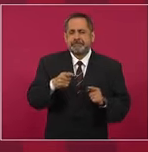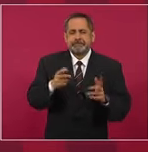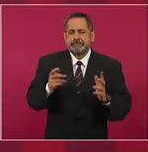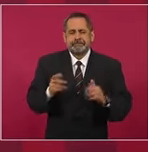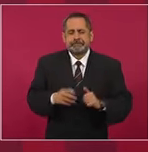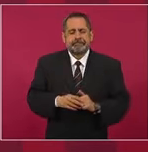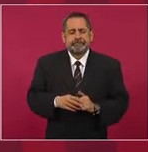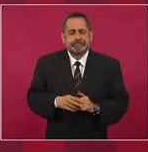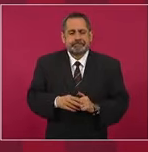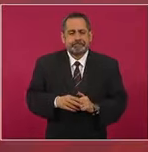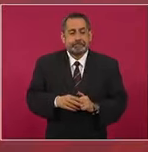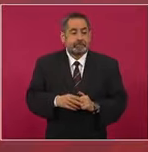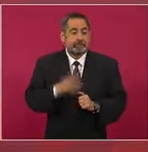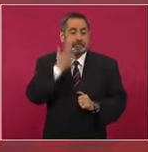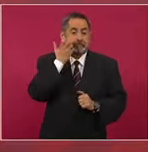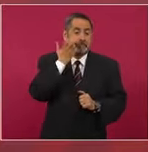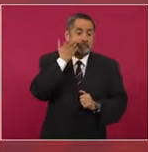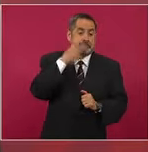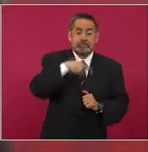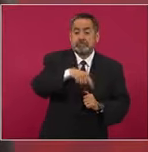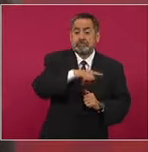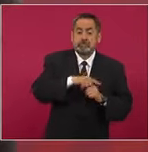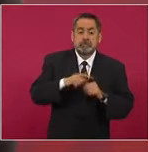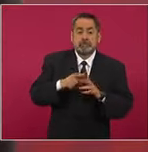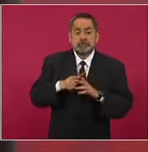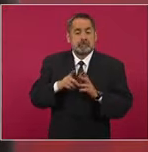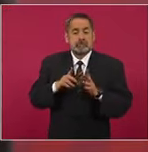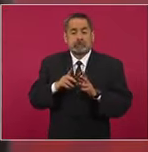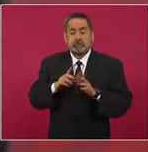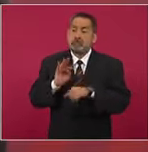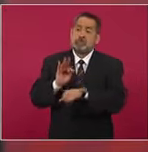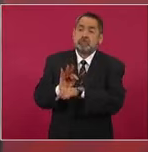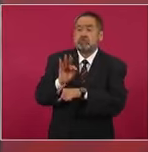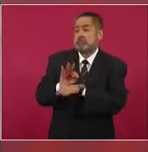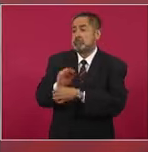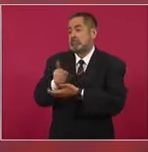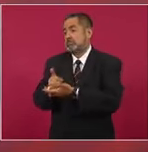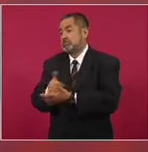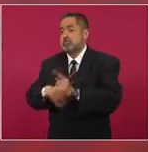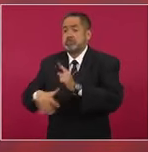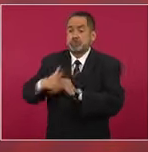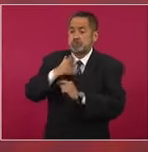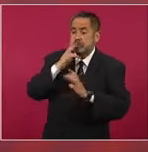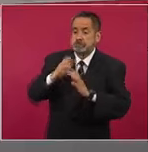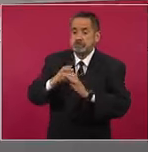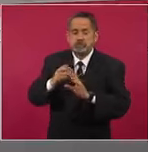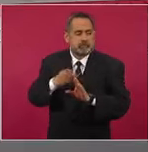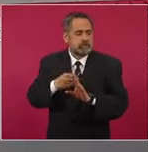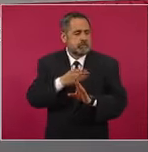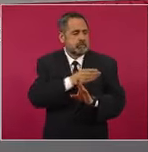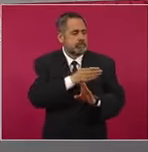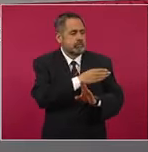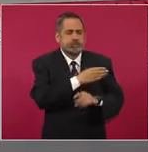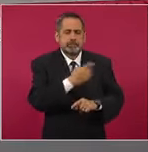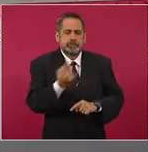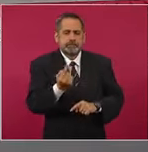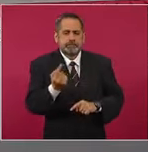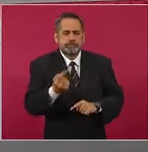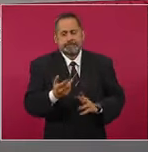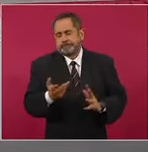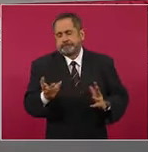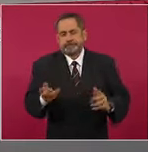volvieron paladines de la defensa del territorio,